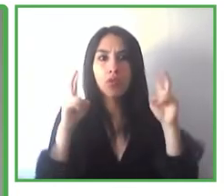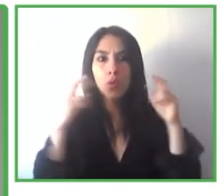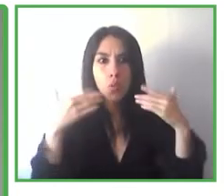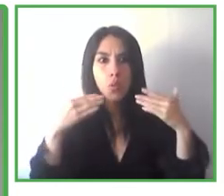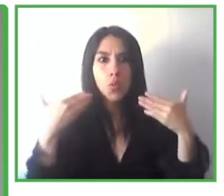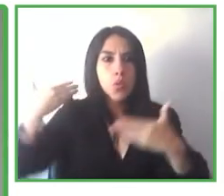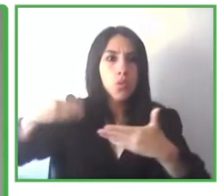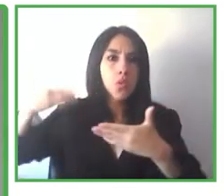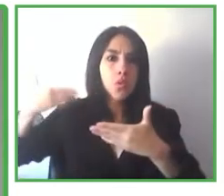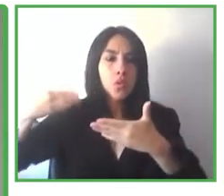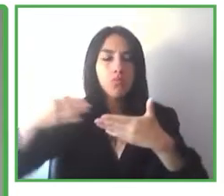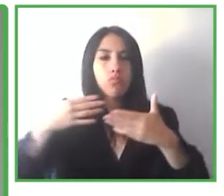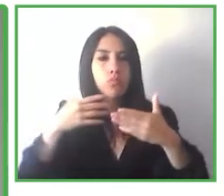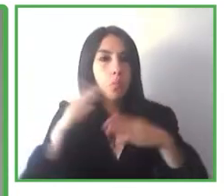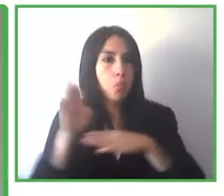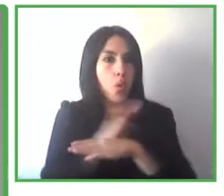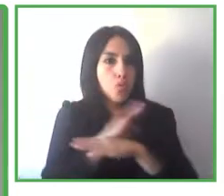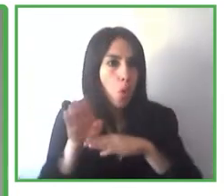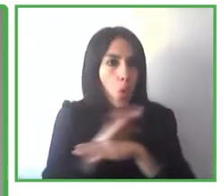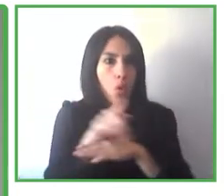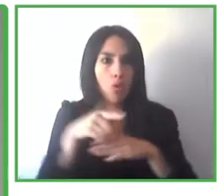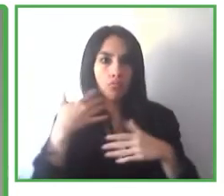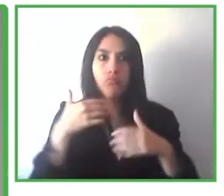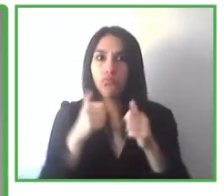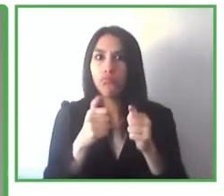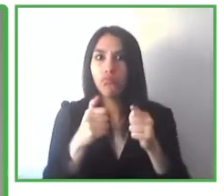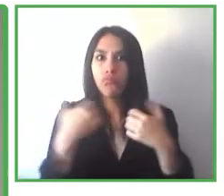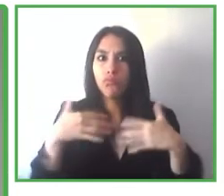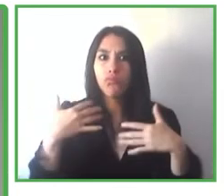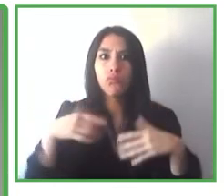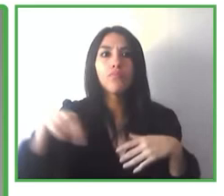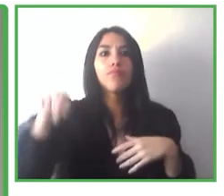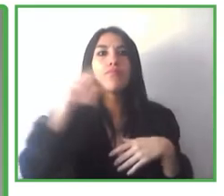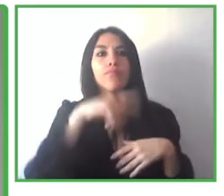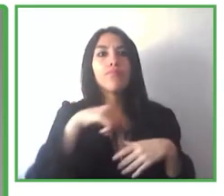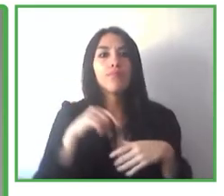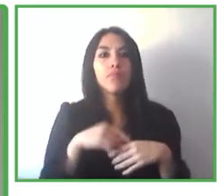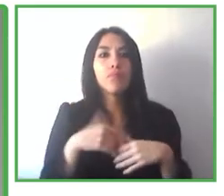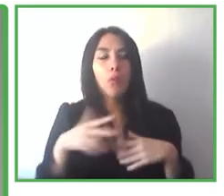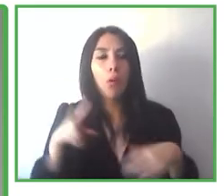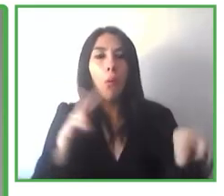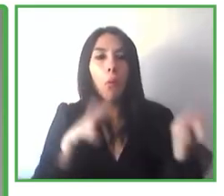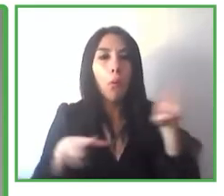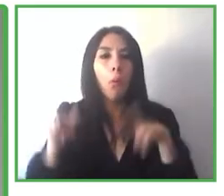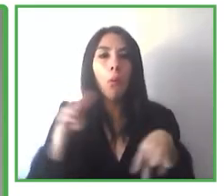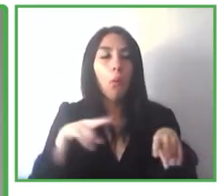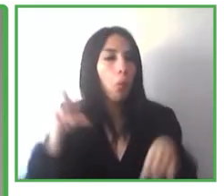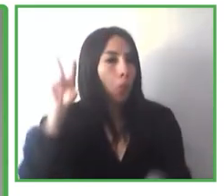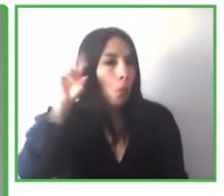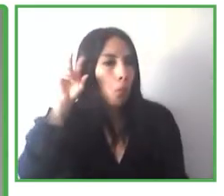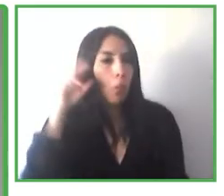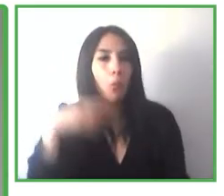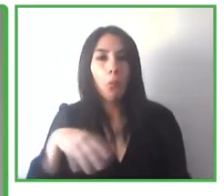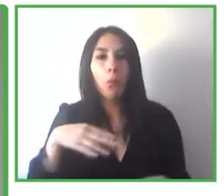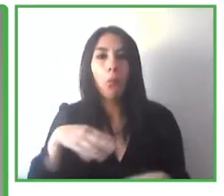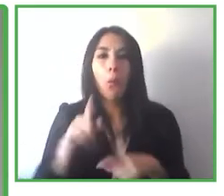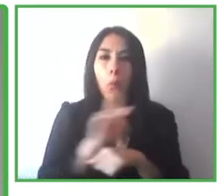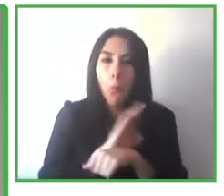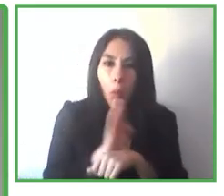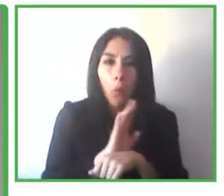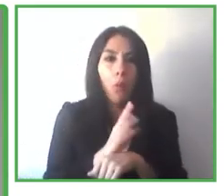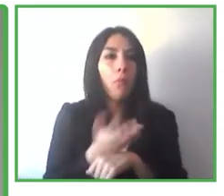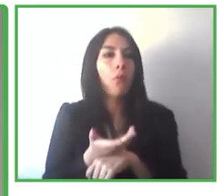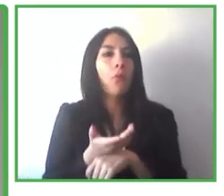a todo el sector de audiovisual realmente, de películas, cine, incluso televisión y sigue